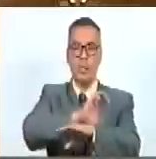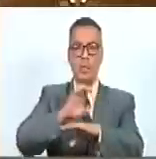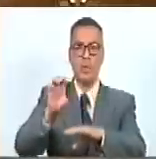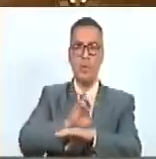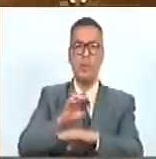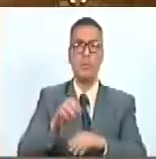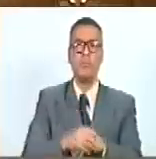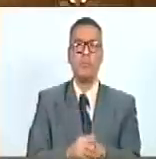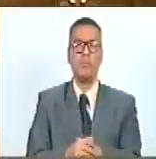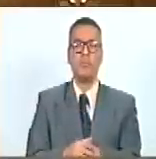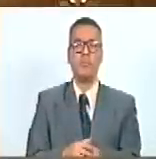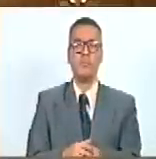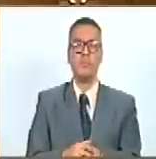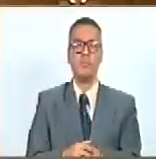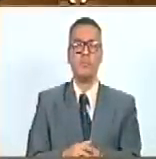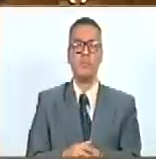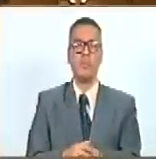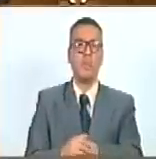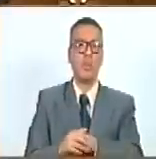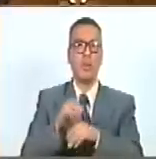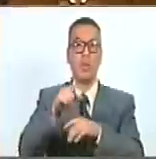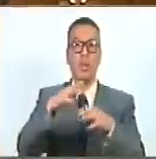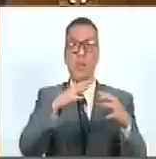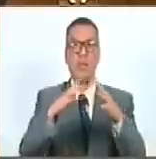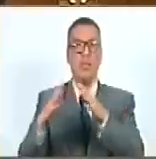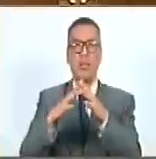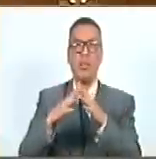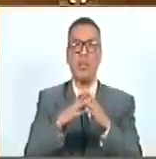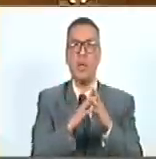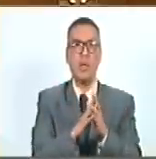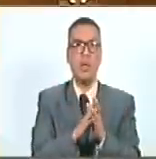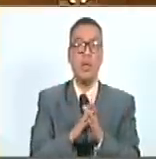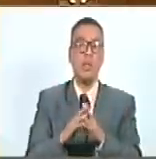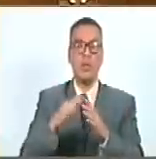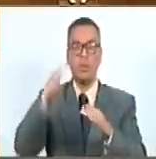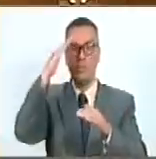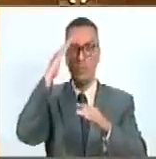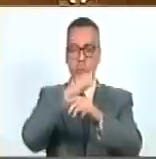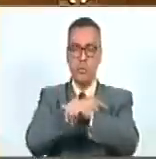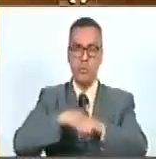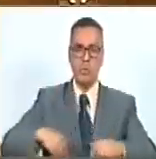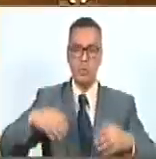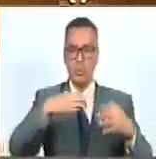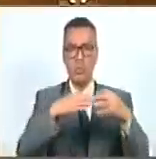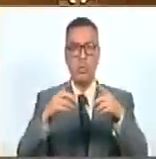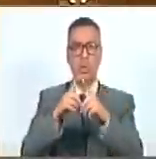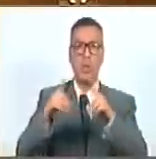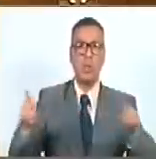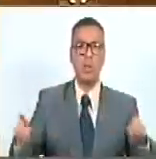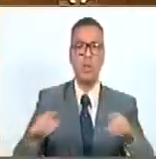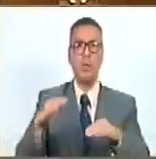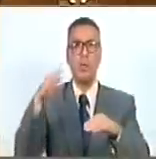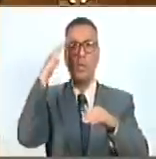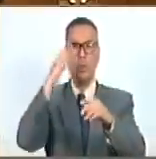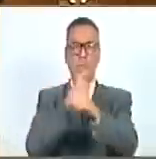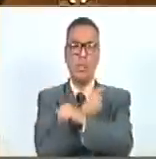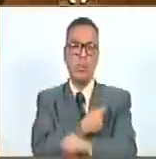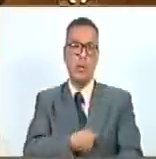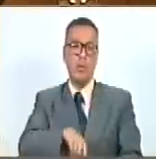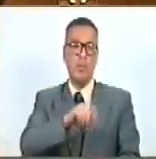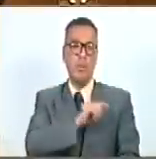Se enfrentaron el ejército independentista y el ejército español.